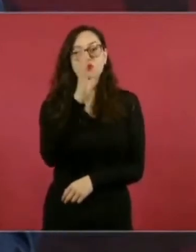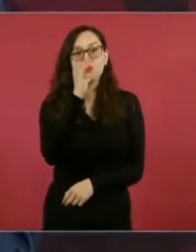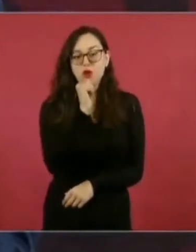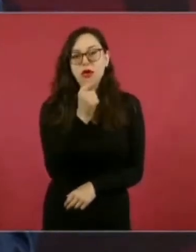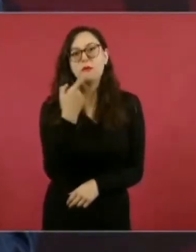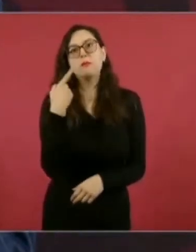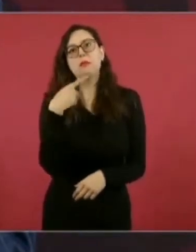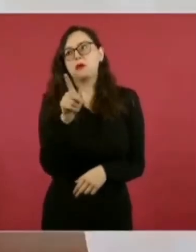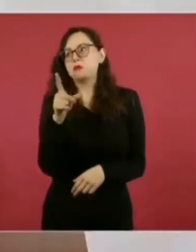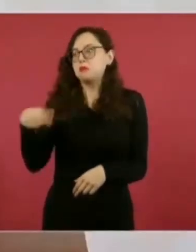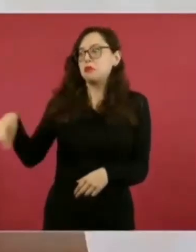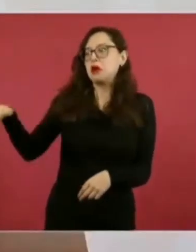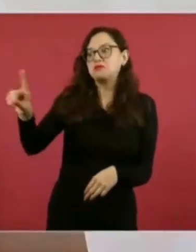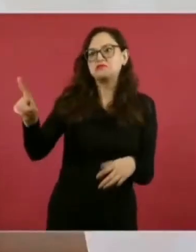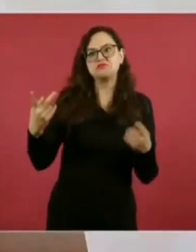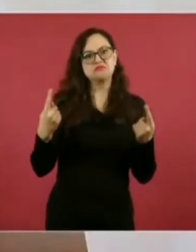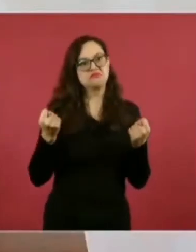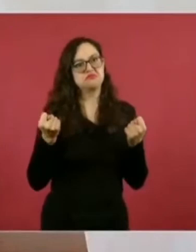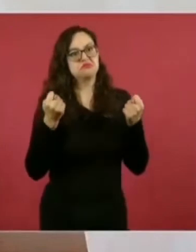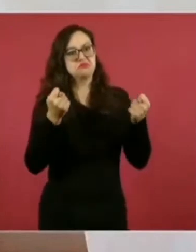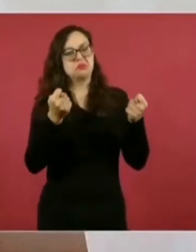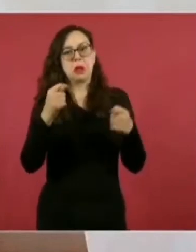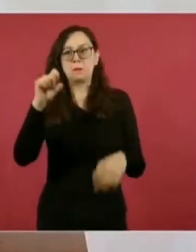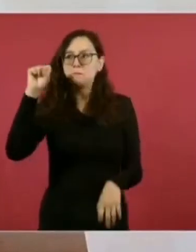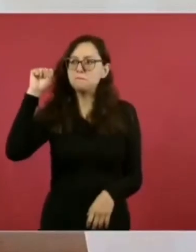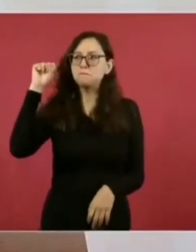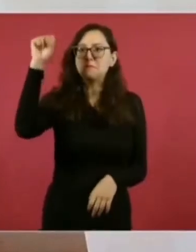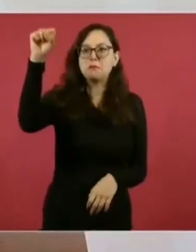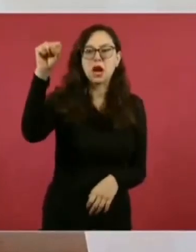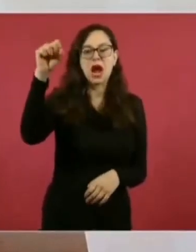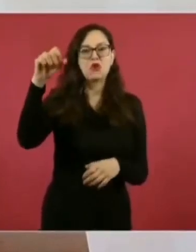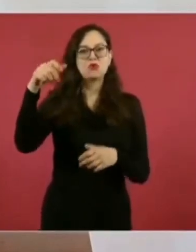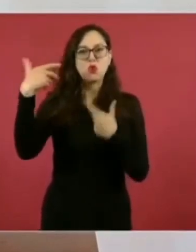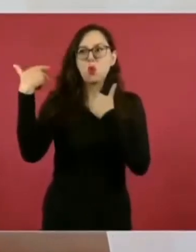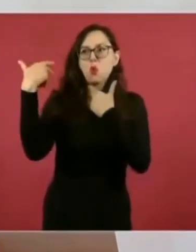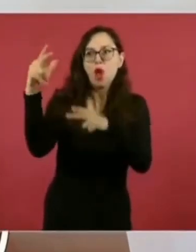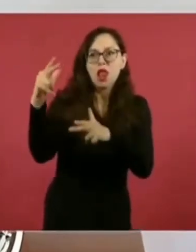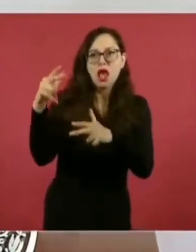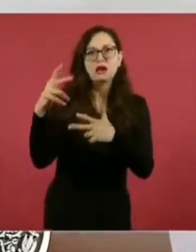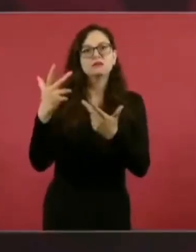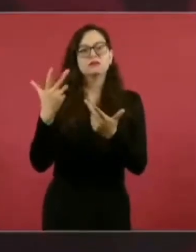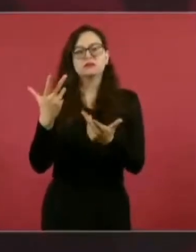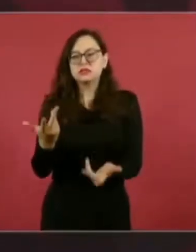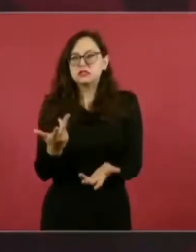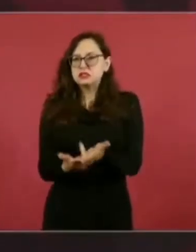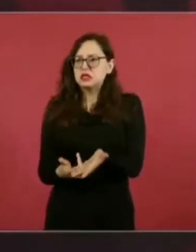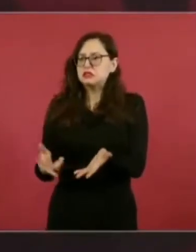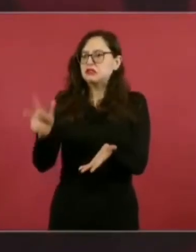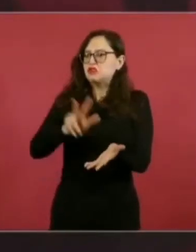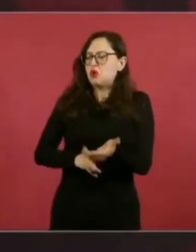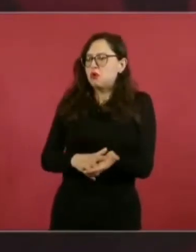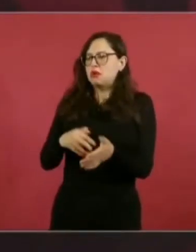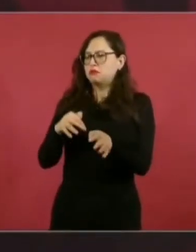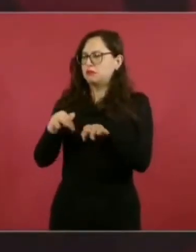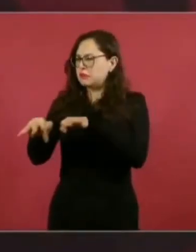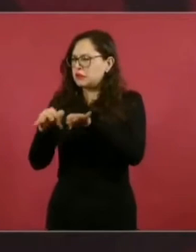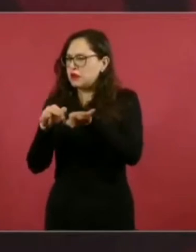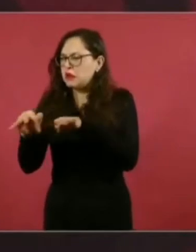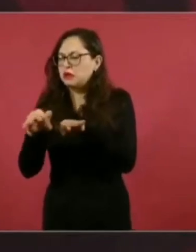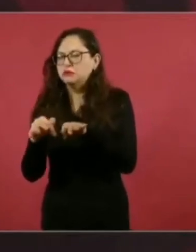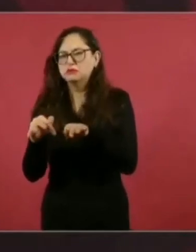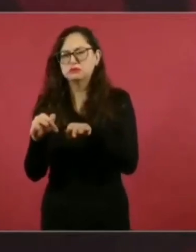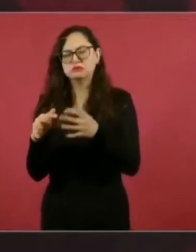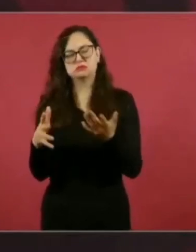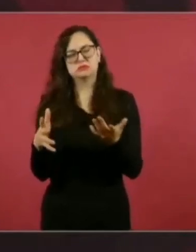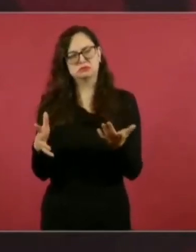fuera de la legalidad. Me llama